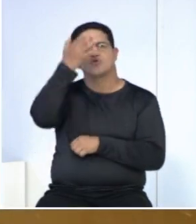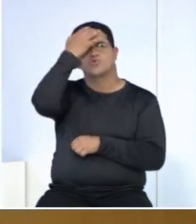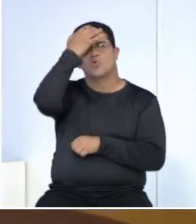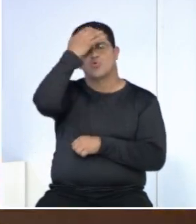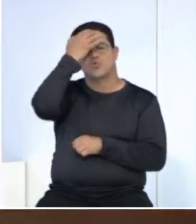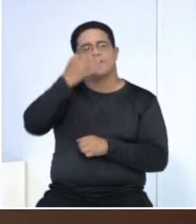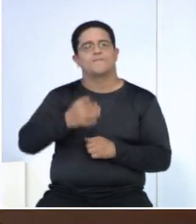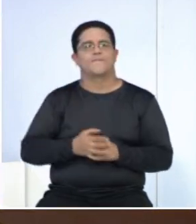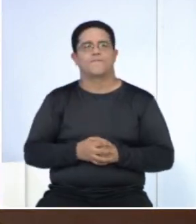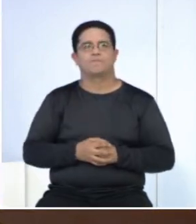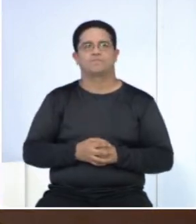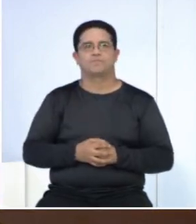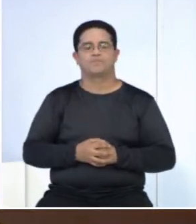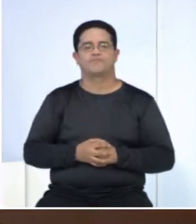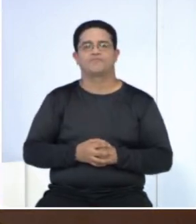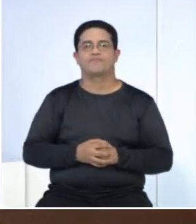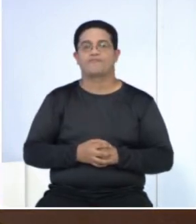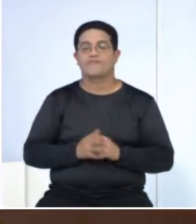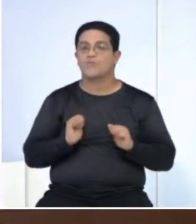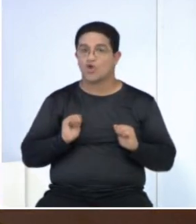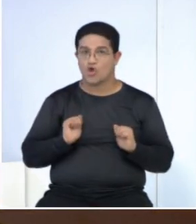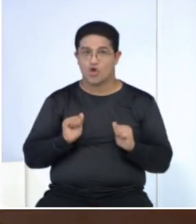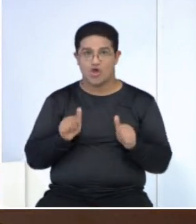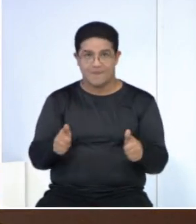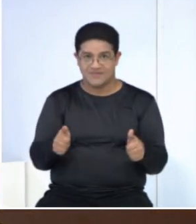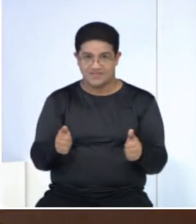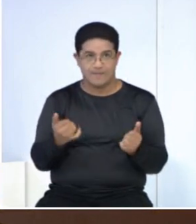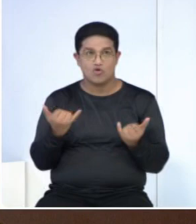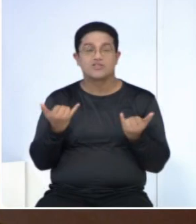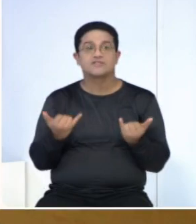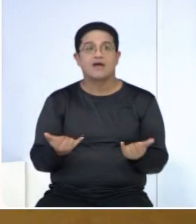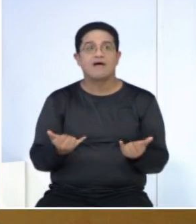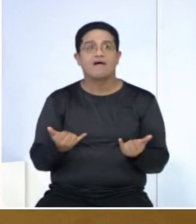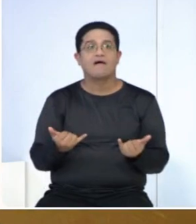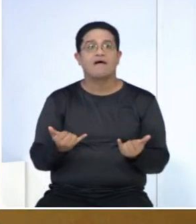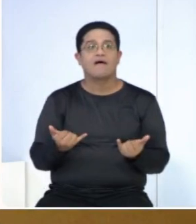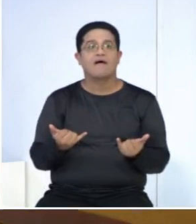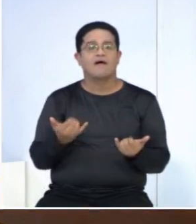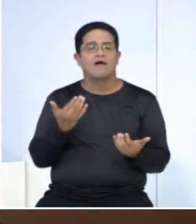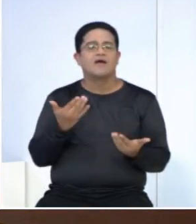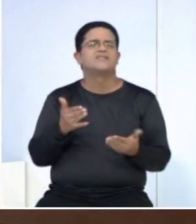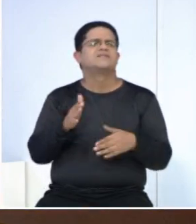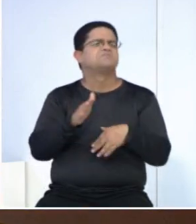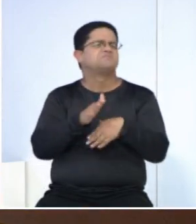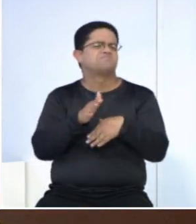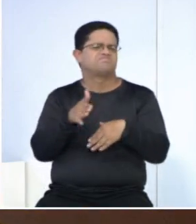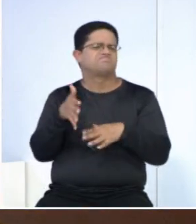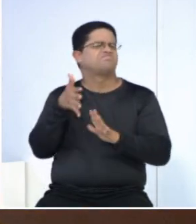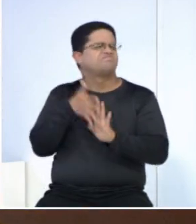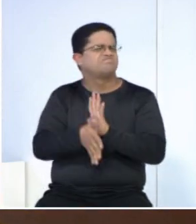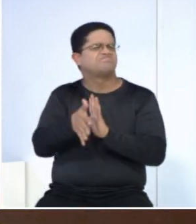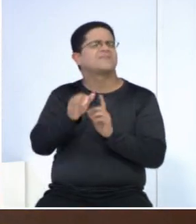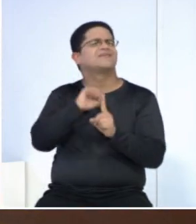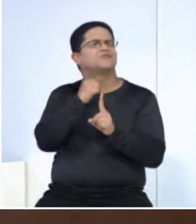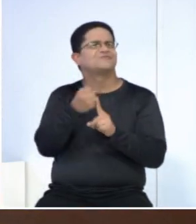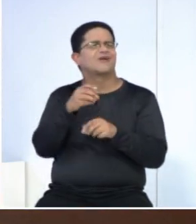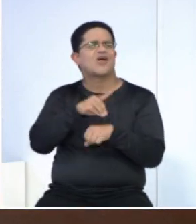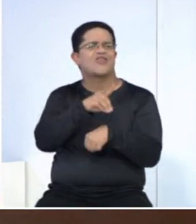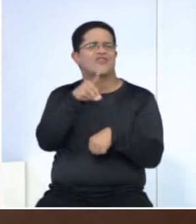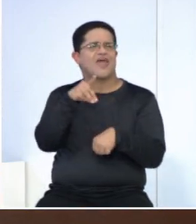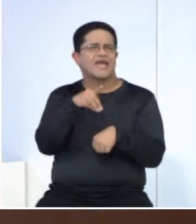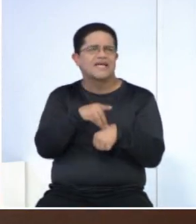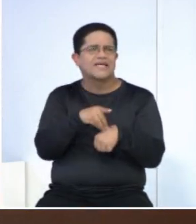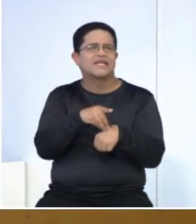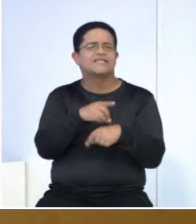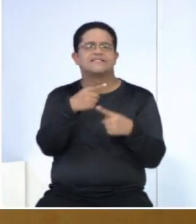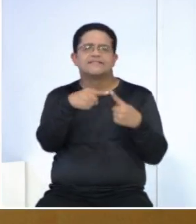nuestro compañero Joshua Llanos. Vamos a comenzar de inmediato y debido a repunte de dengue que se ha presentado en nuestro país, se han realizado